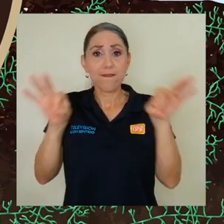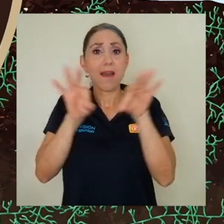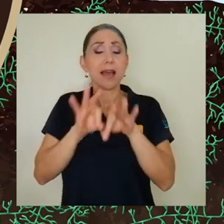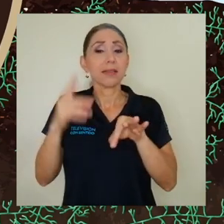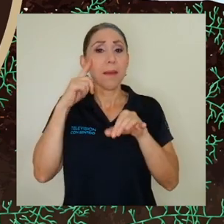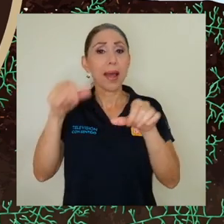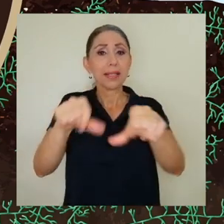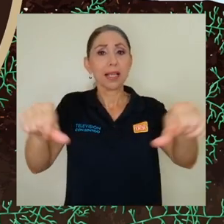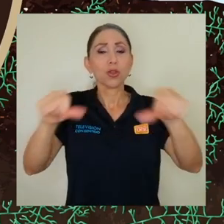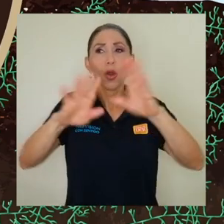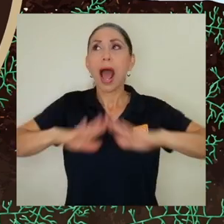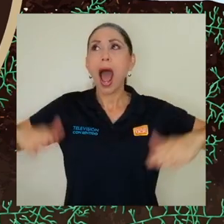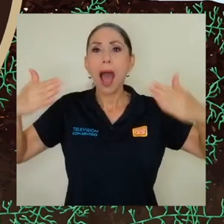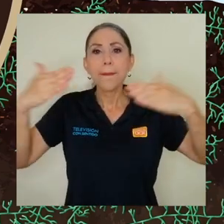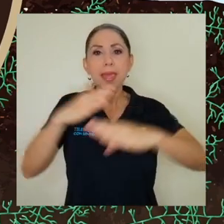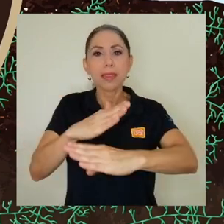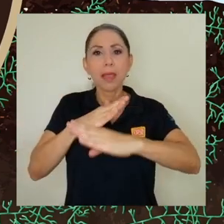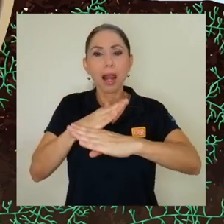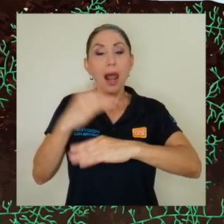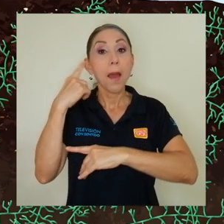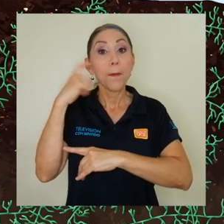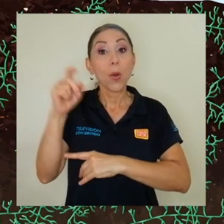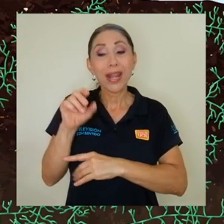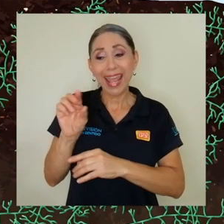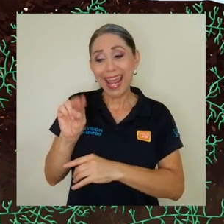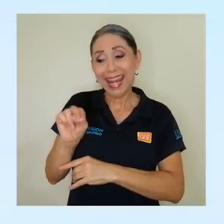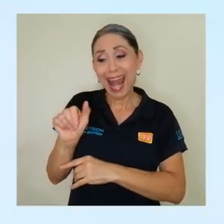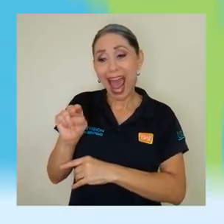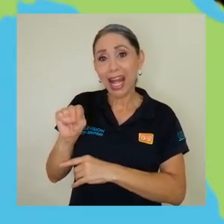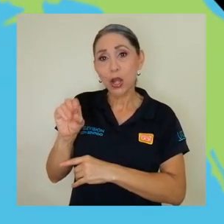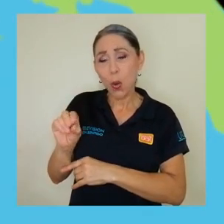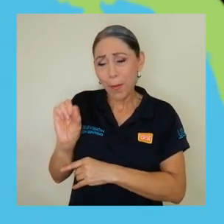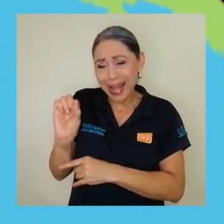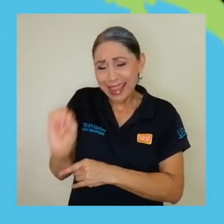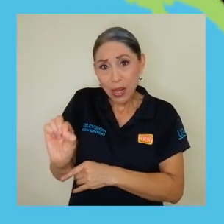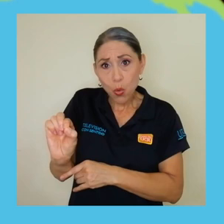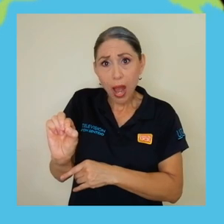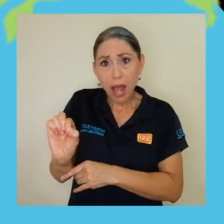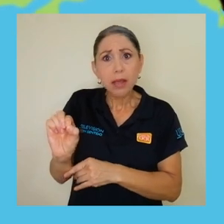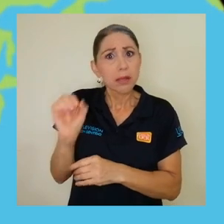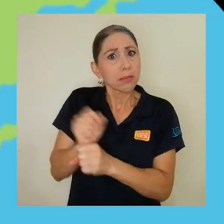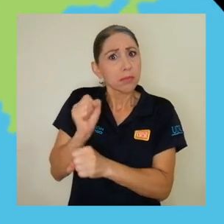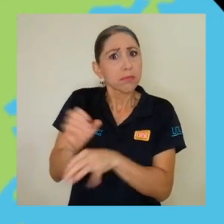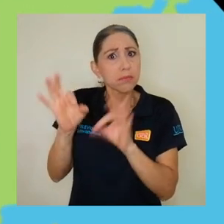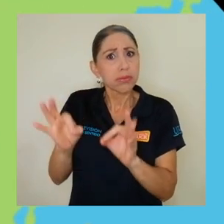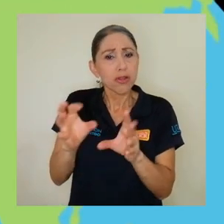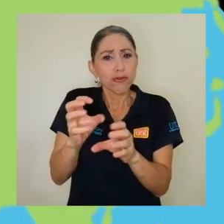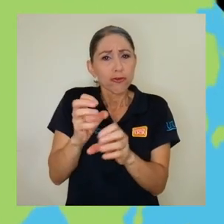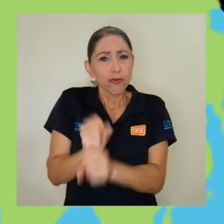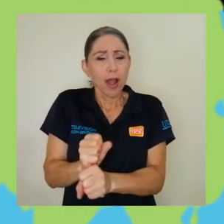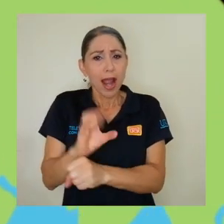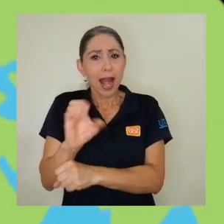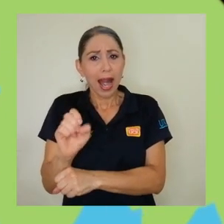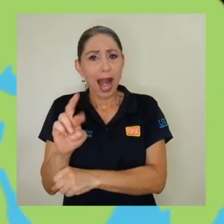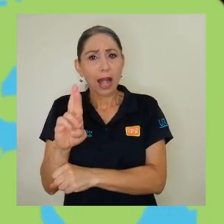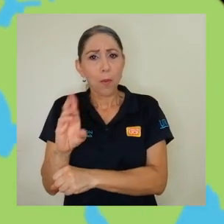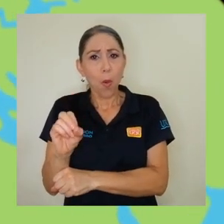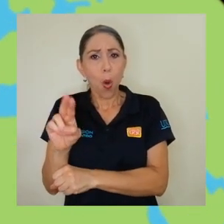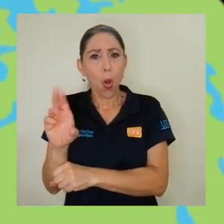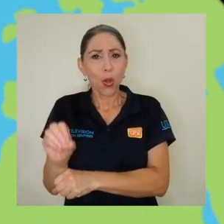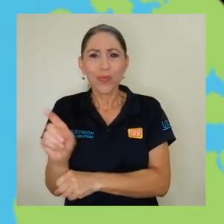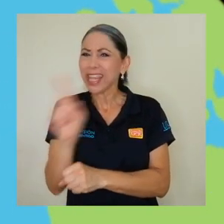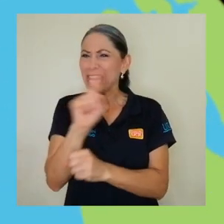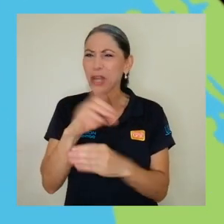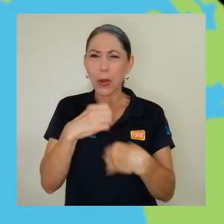relevancia para el sector ambiental debido a la función que tiene la nanopartícula al retener el carbono y de esta manera no agravar